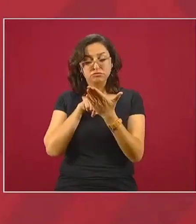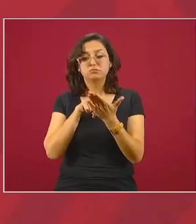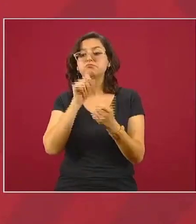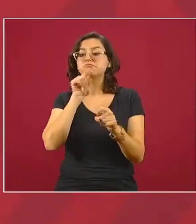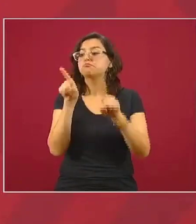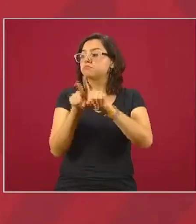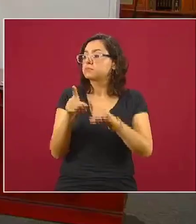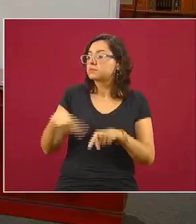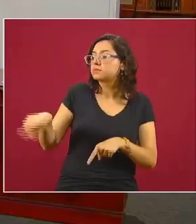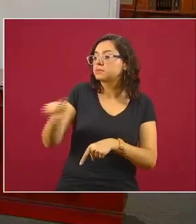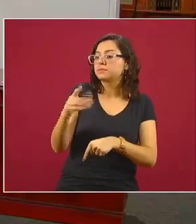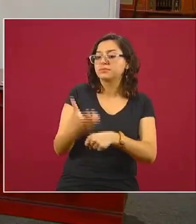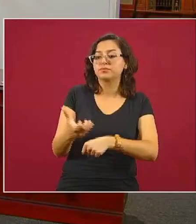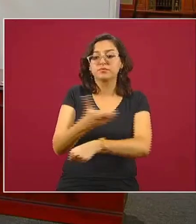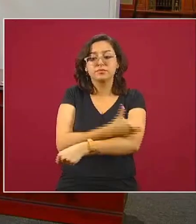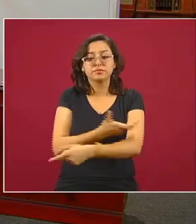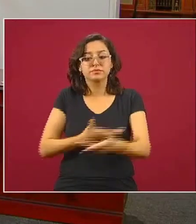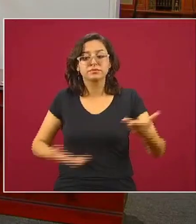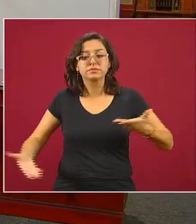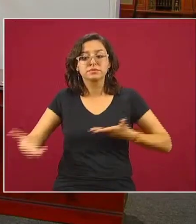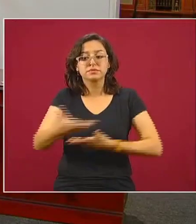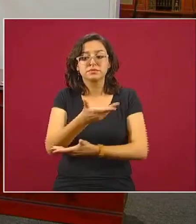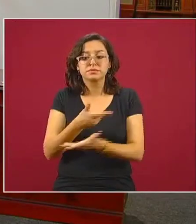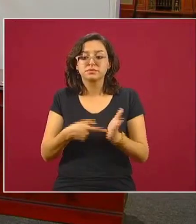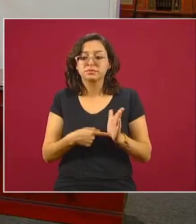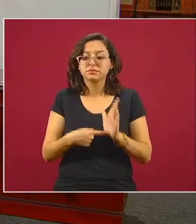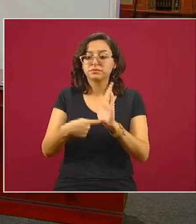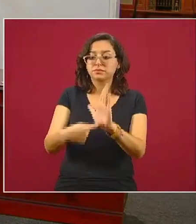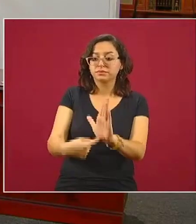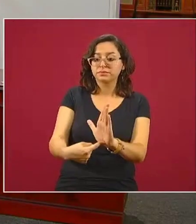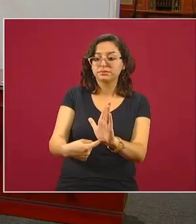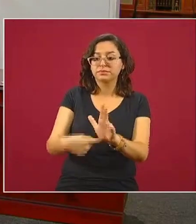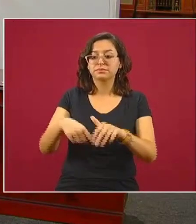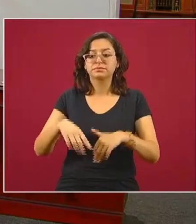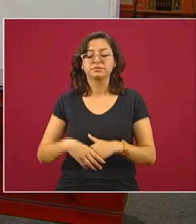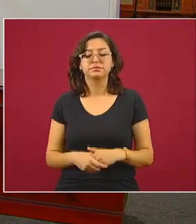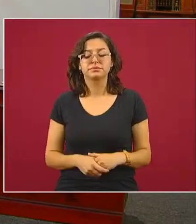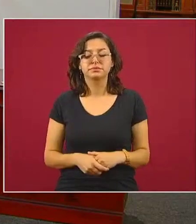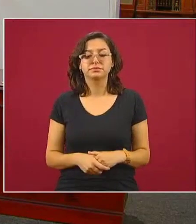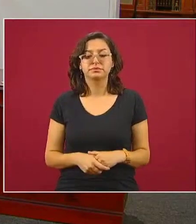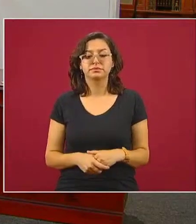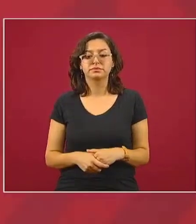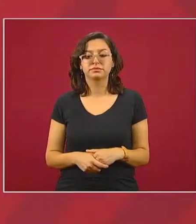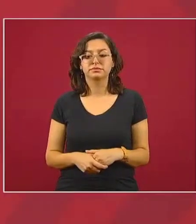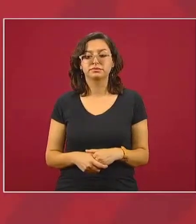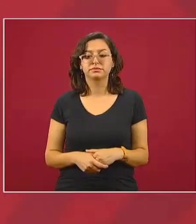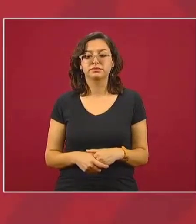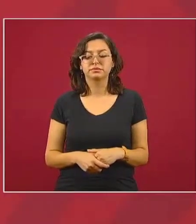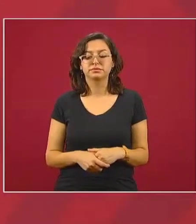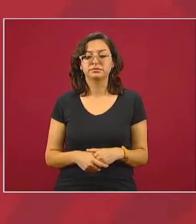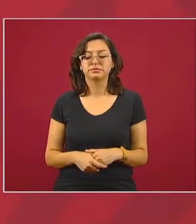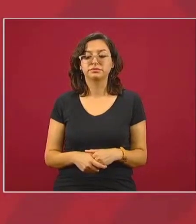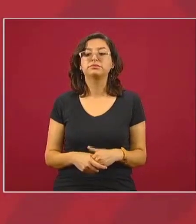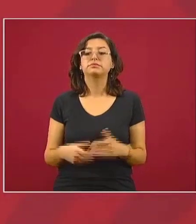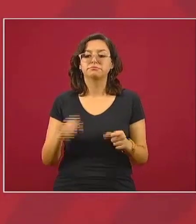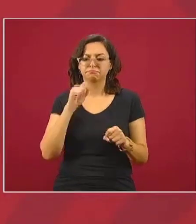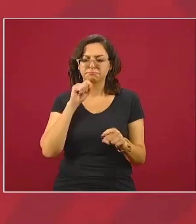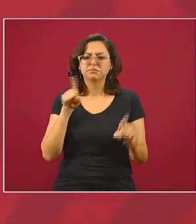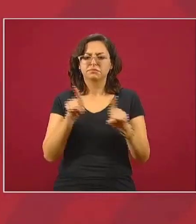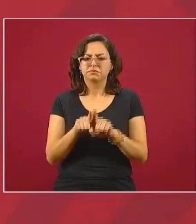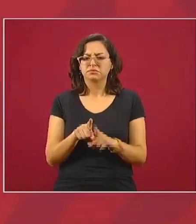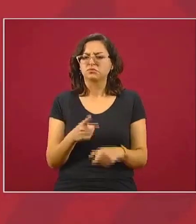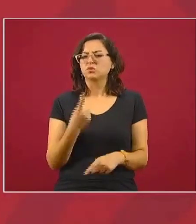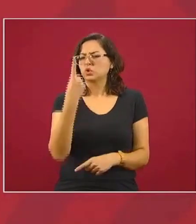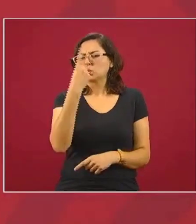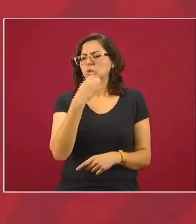compartir con todo con todo el salón y va a haber una evaluación diagnóstica